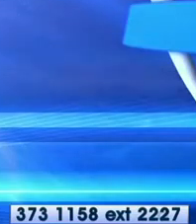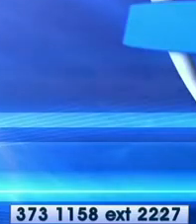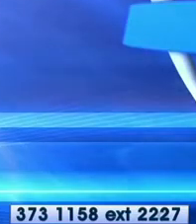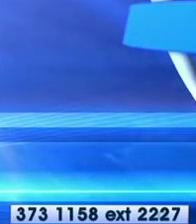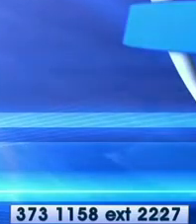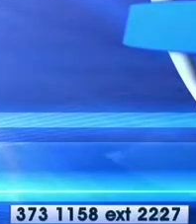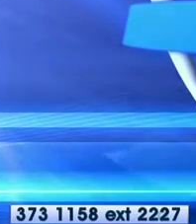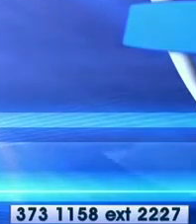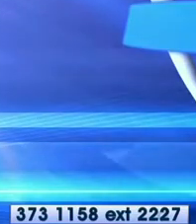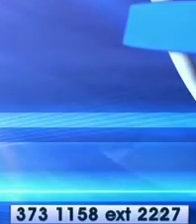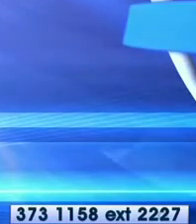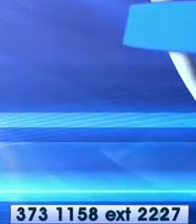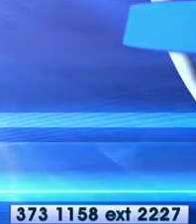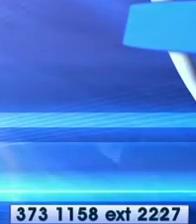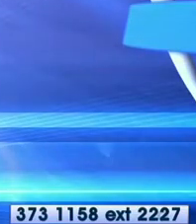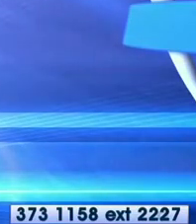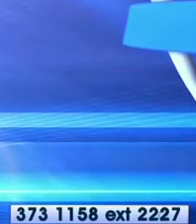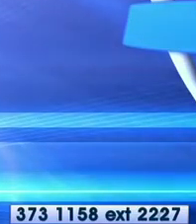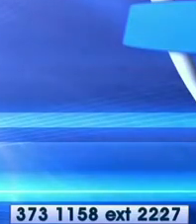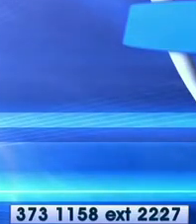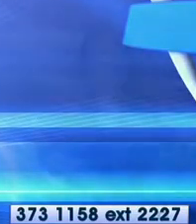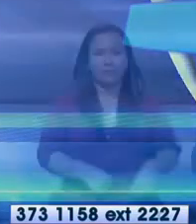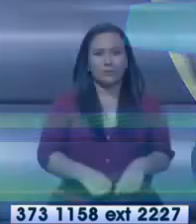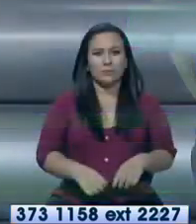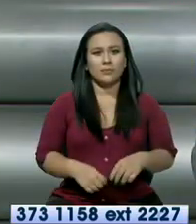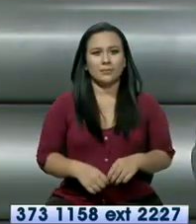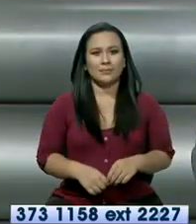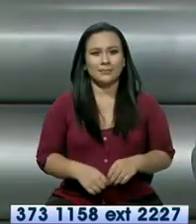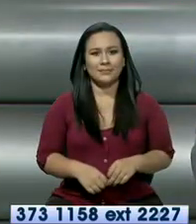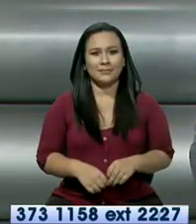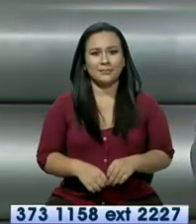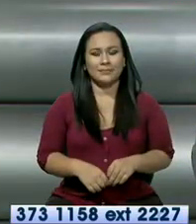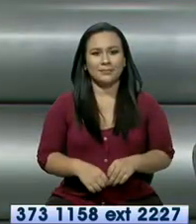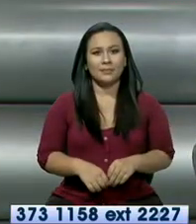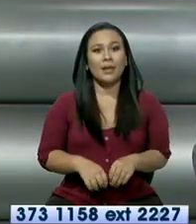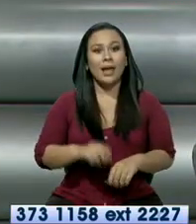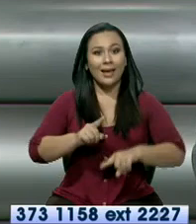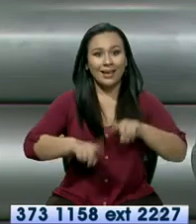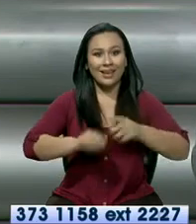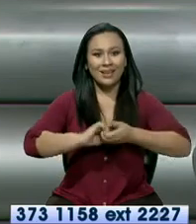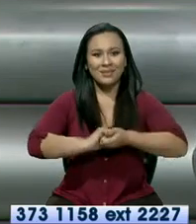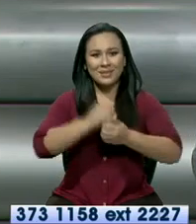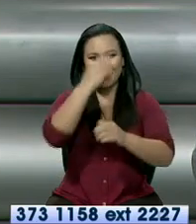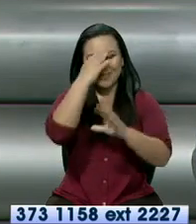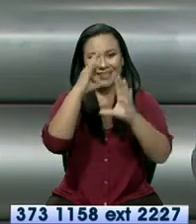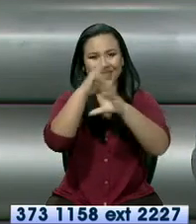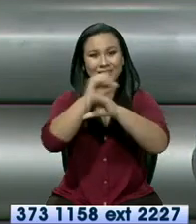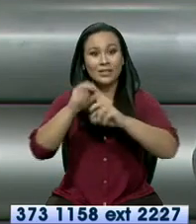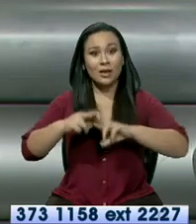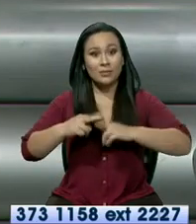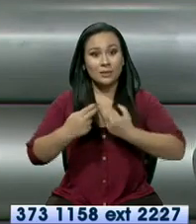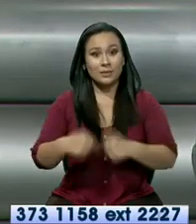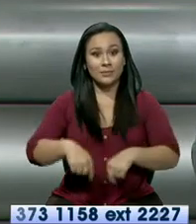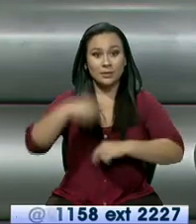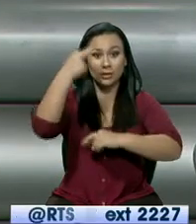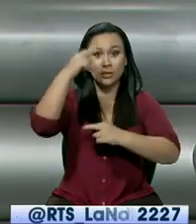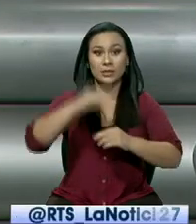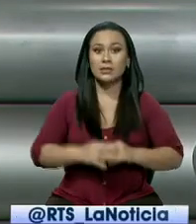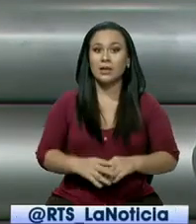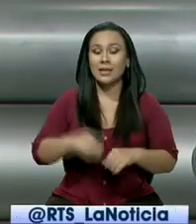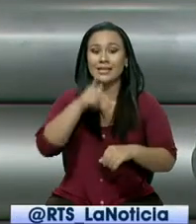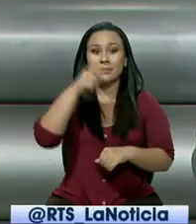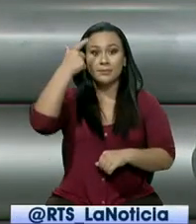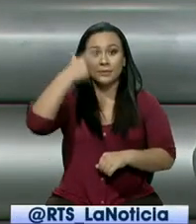Y siempre en la comunidad, en la comunidad, en la mañana. Amigos televidentes, buenas noches. Comenzamos con la información. Los